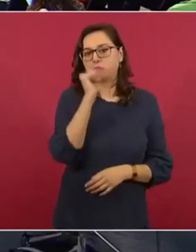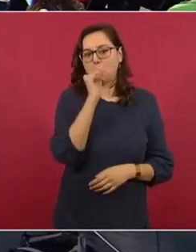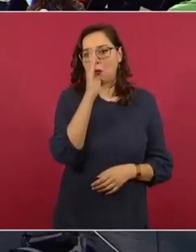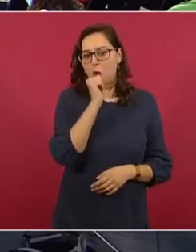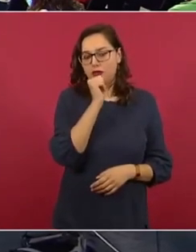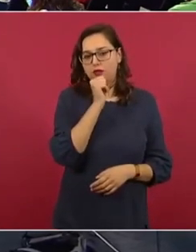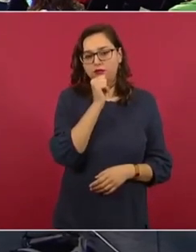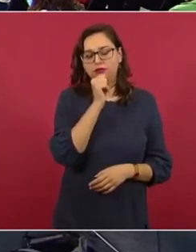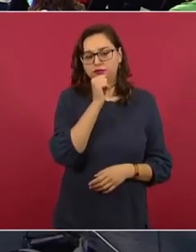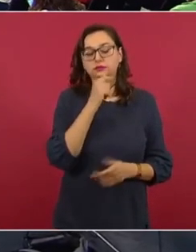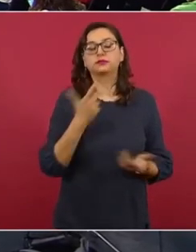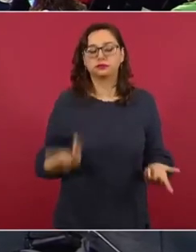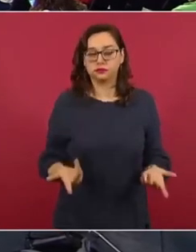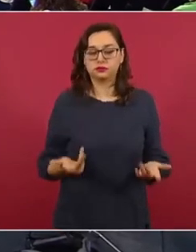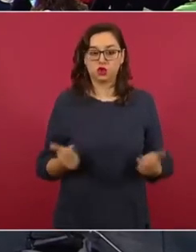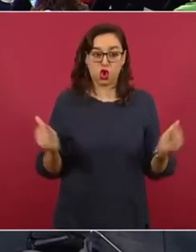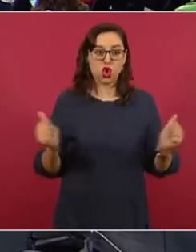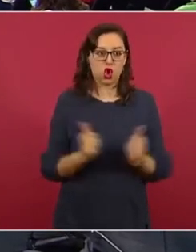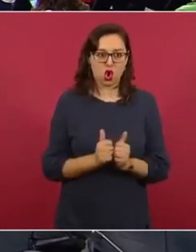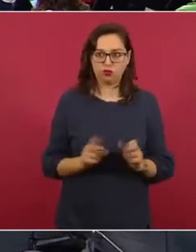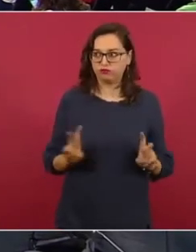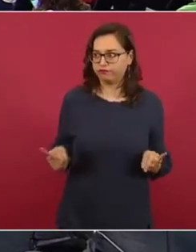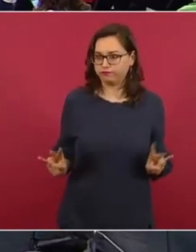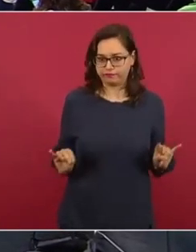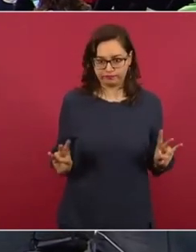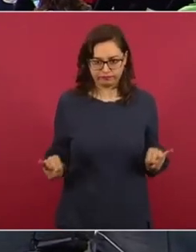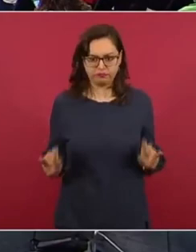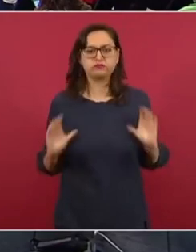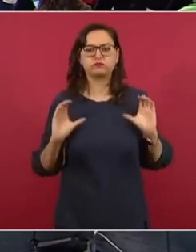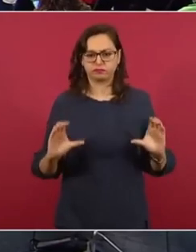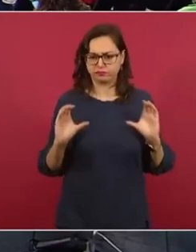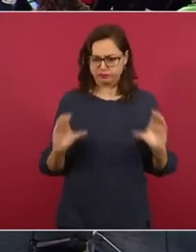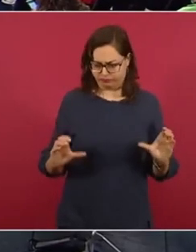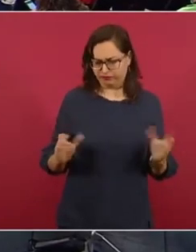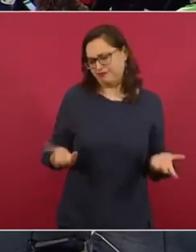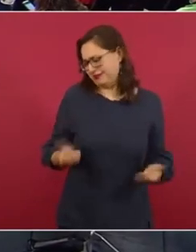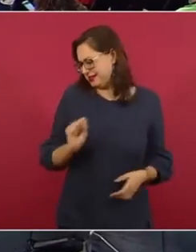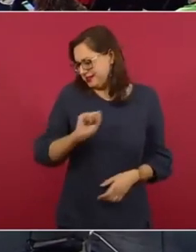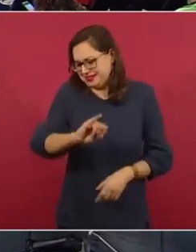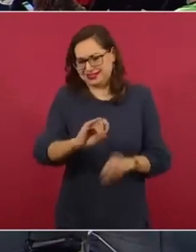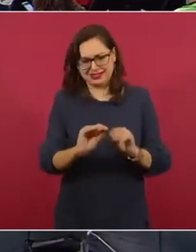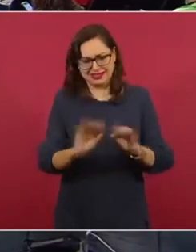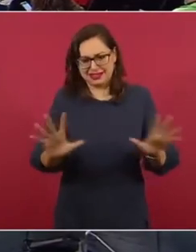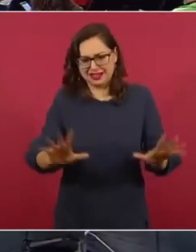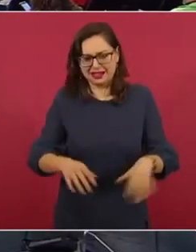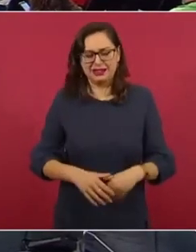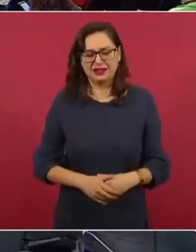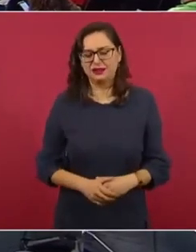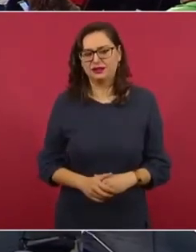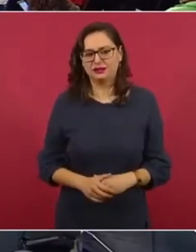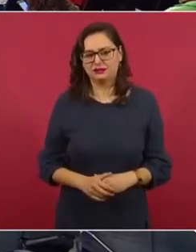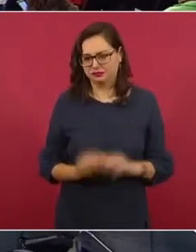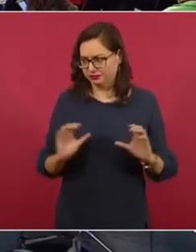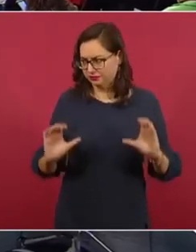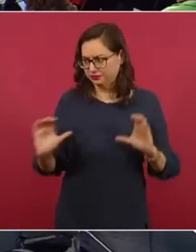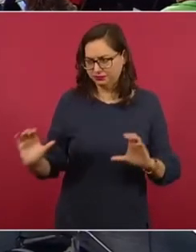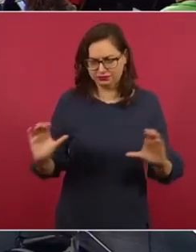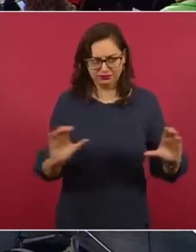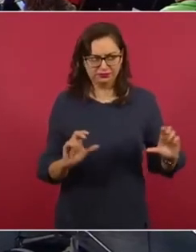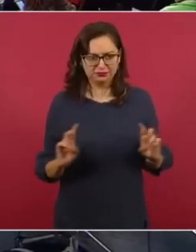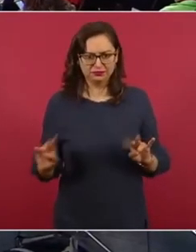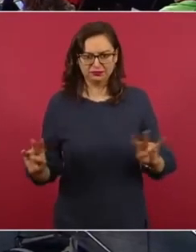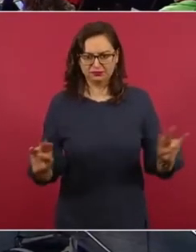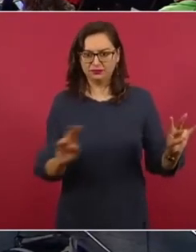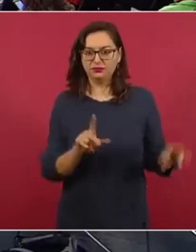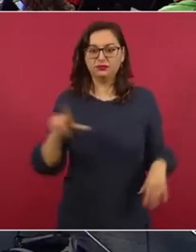Sí, cuidarnos y el Estado tiene la obligación de